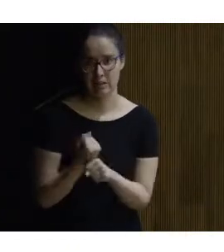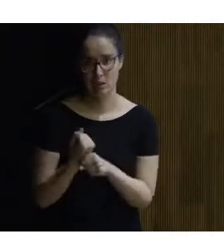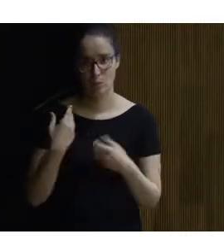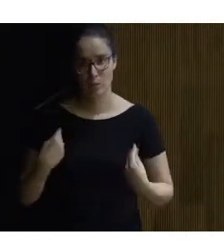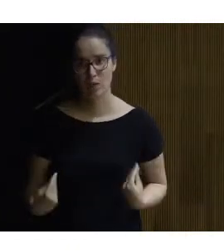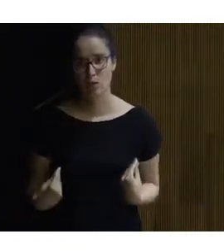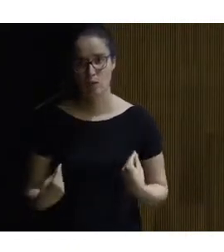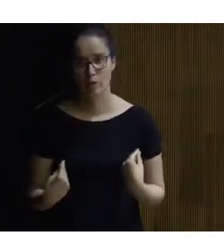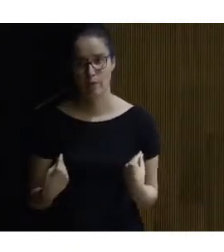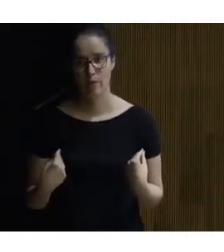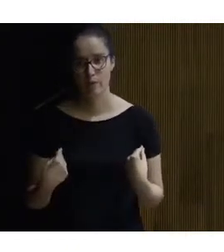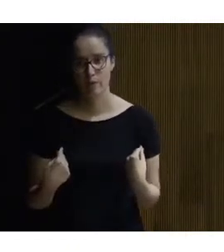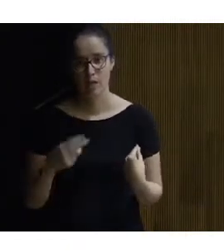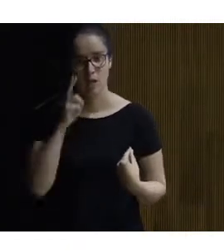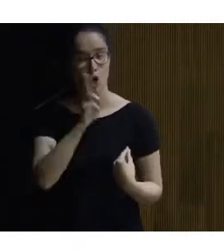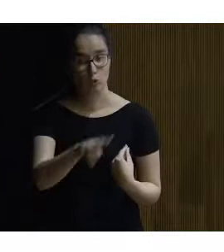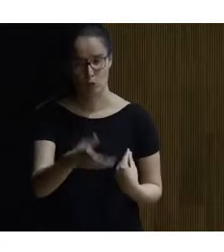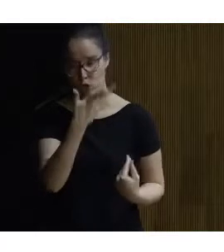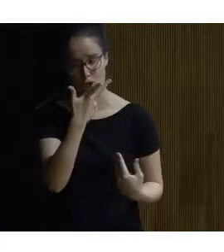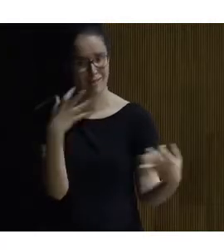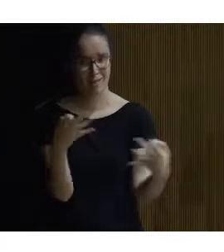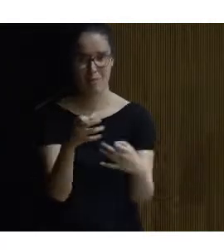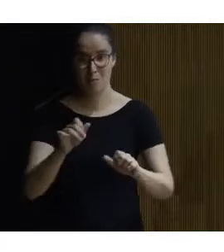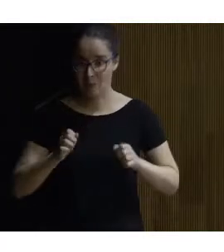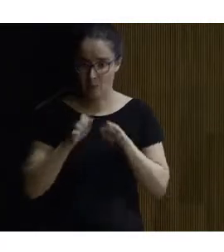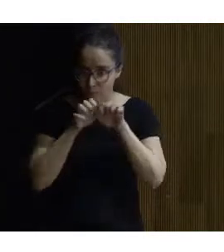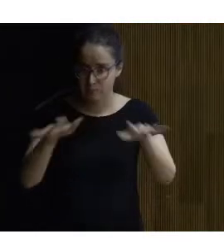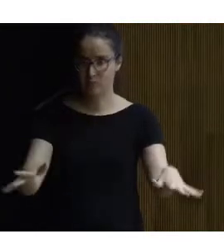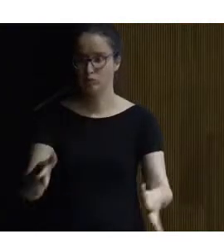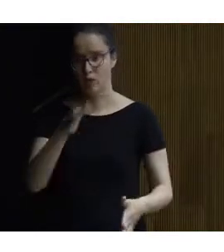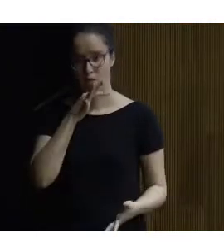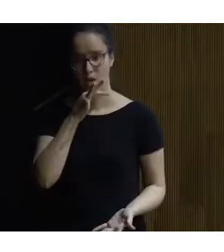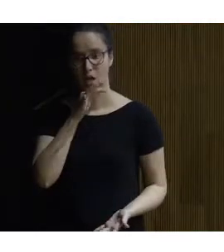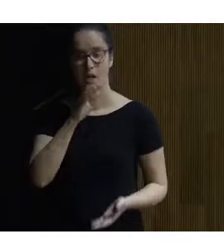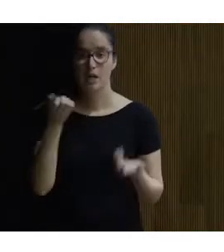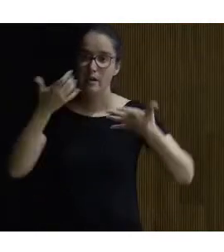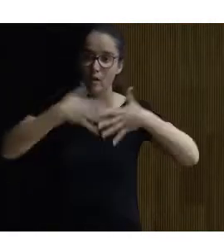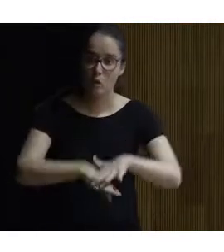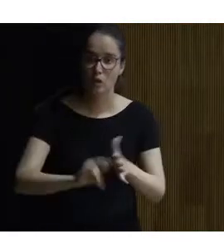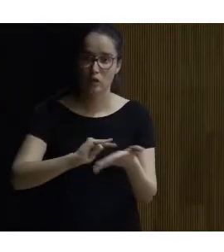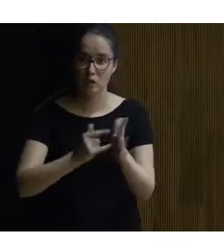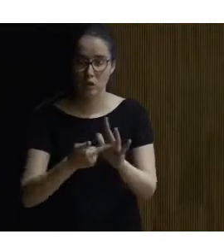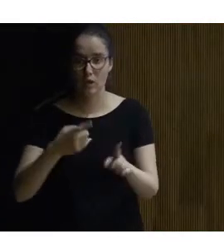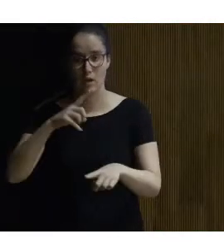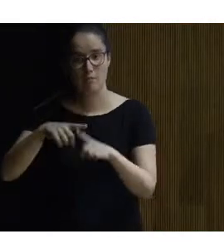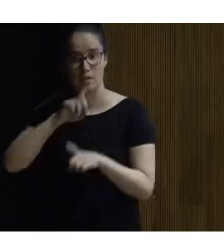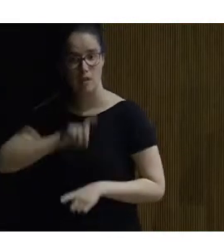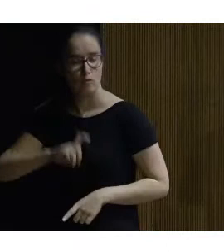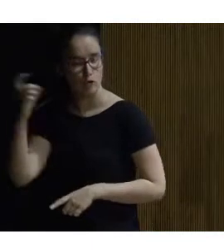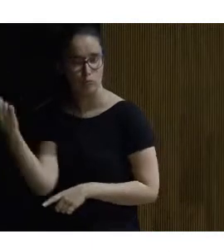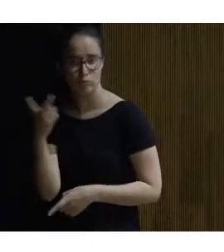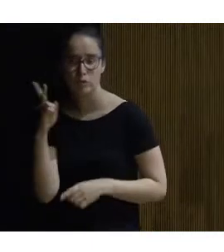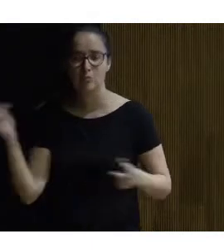que los museos lo conozcan o sea que estamos ahí tanto Ilunion Tecnología como desde la fundación